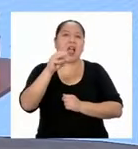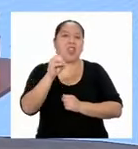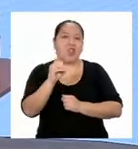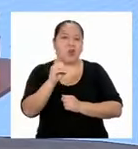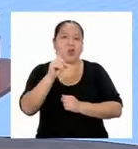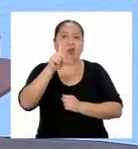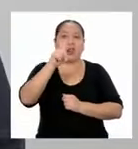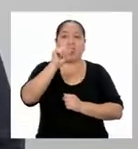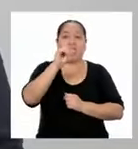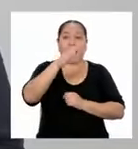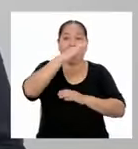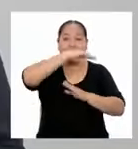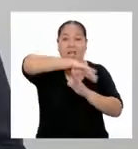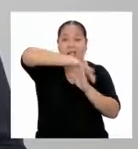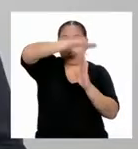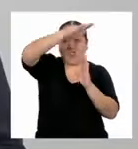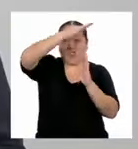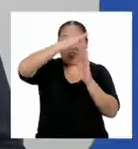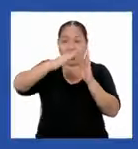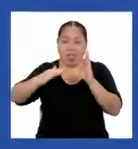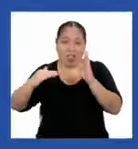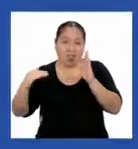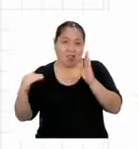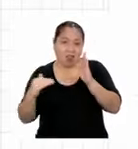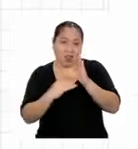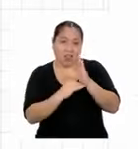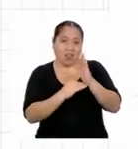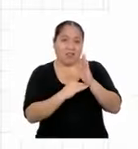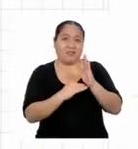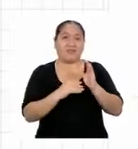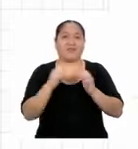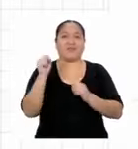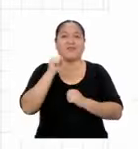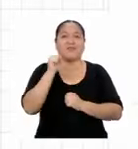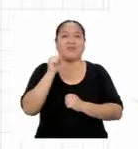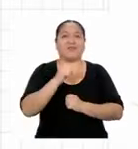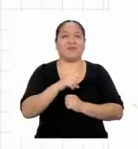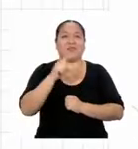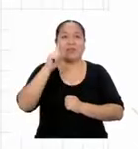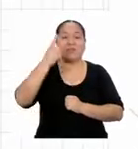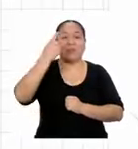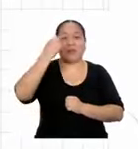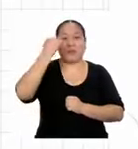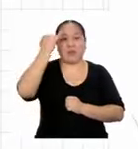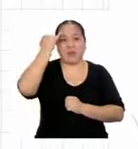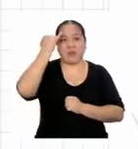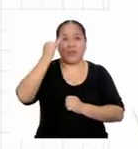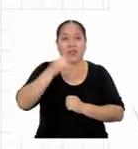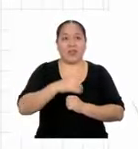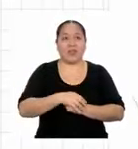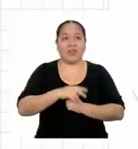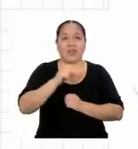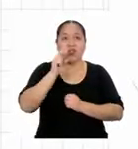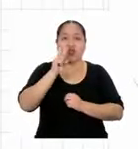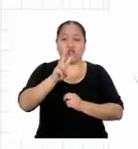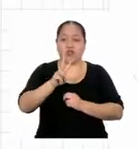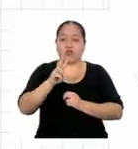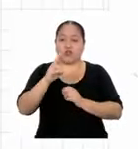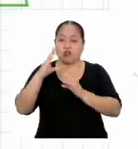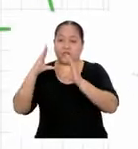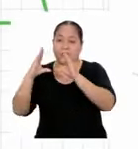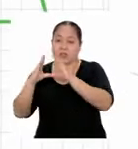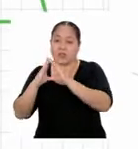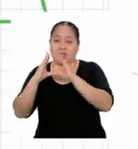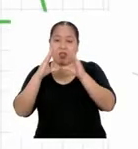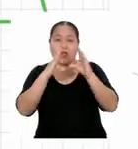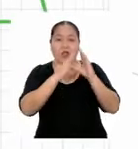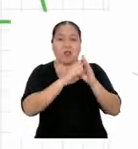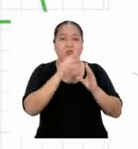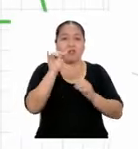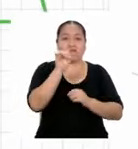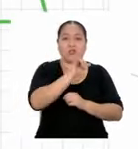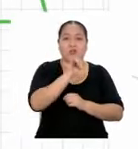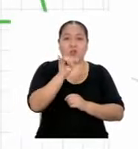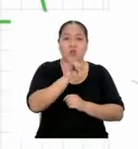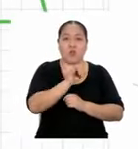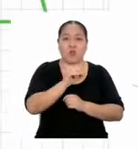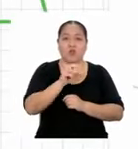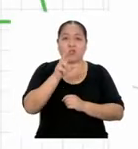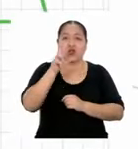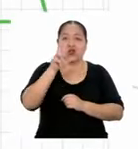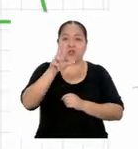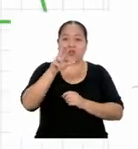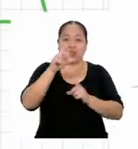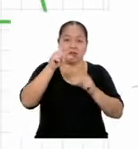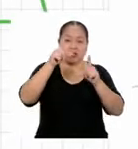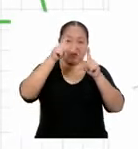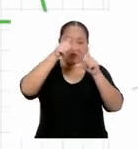lado, lado, ¿cierto? Exactamente. Este primer criterio indica que dos triángulos son semejantes cuando sus tres